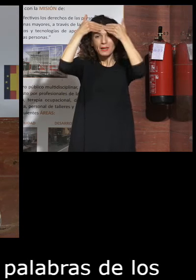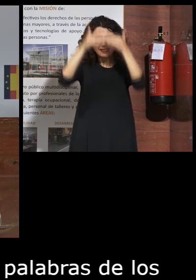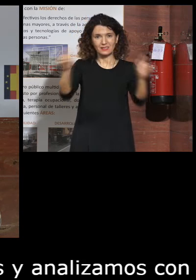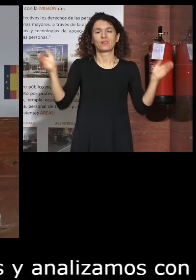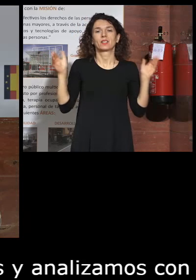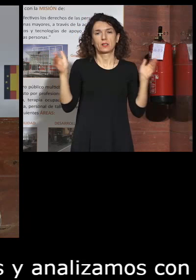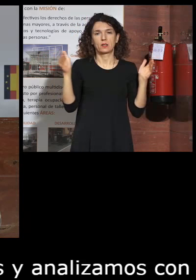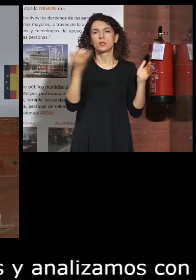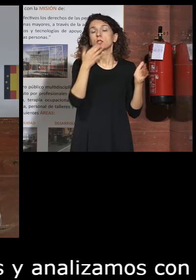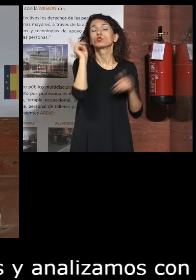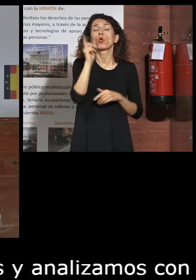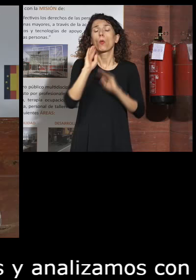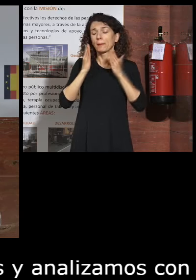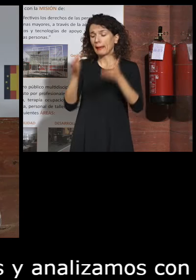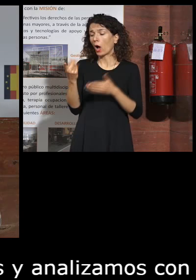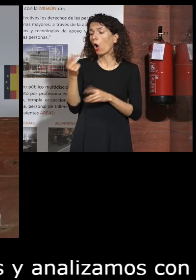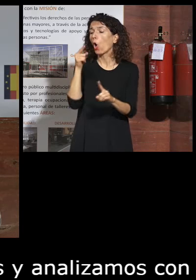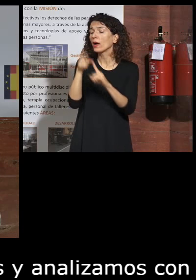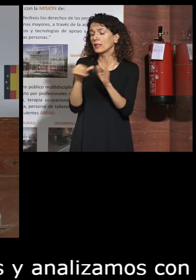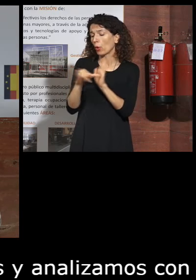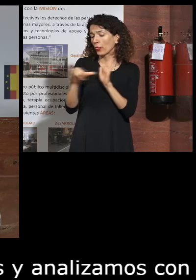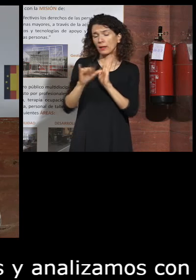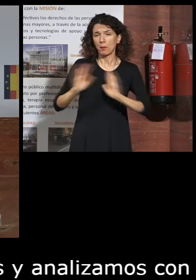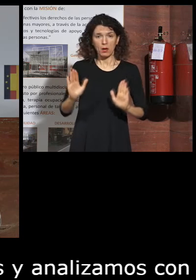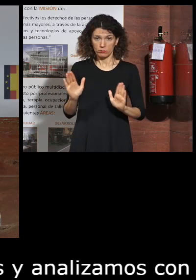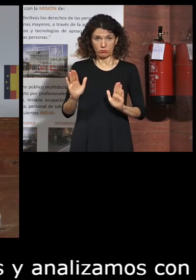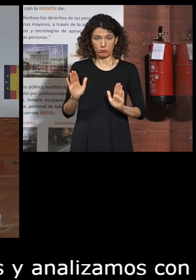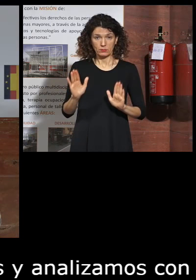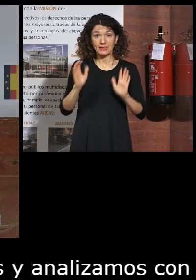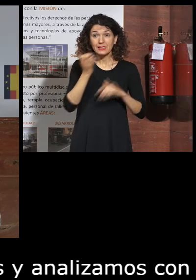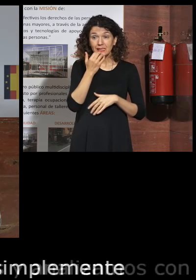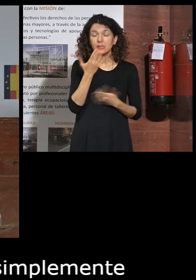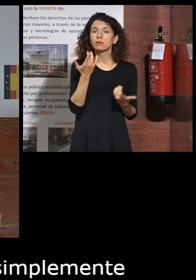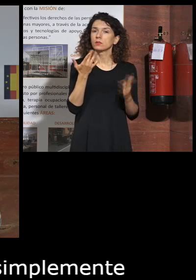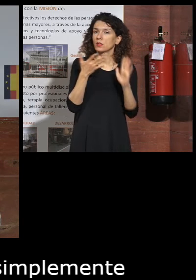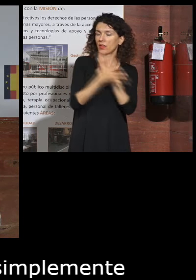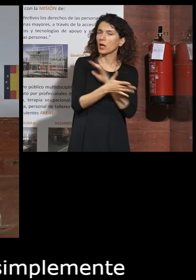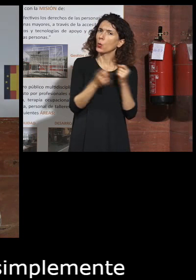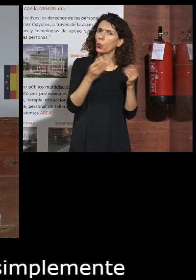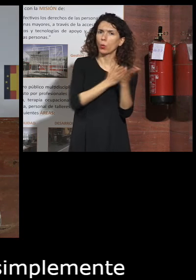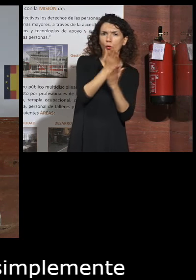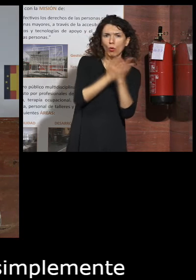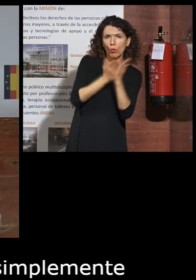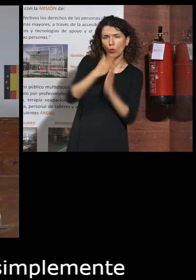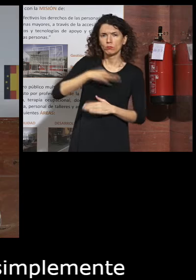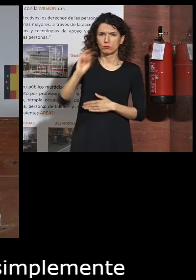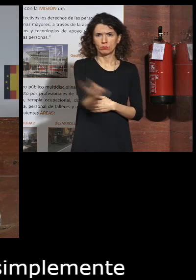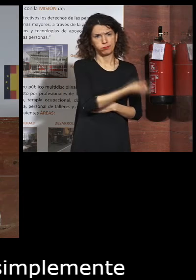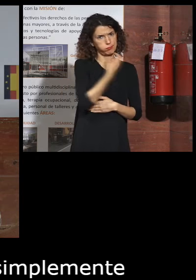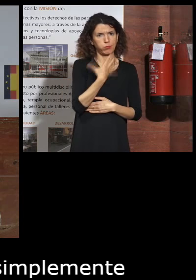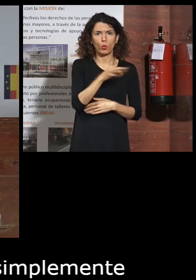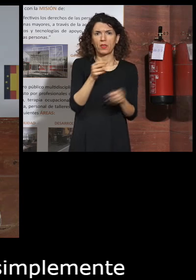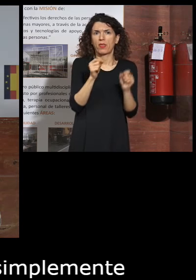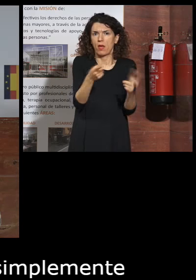si no simplemente miramos los objetivos a corto plazo yo creo que sí hay muchas posibilidades de generar